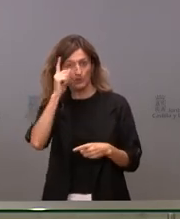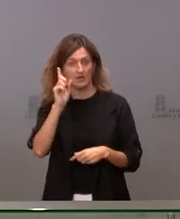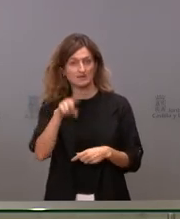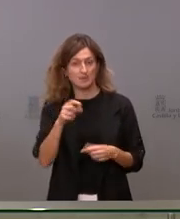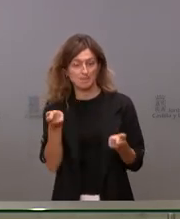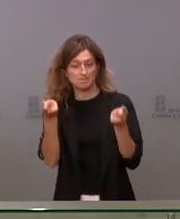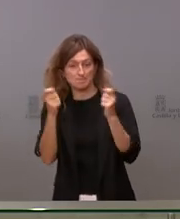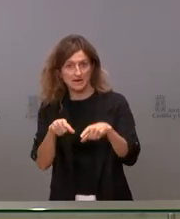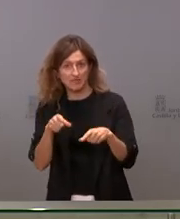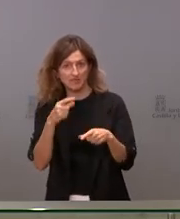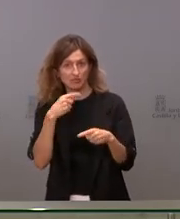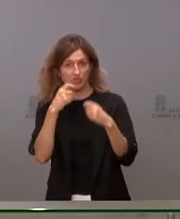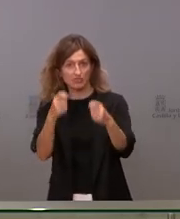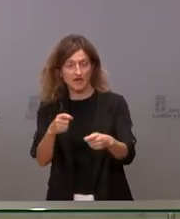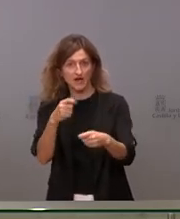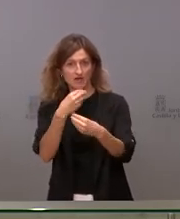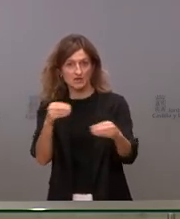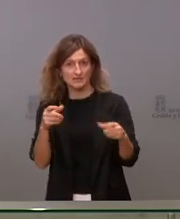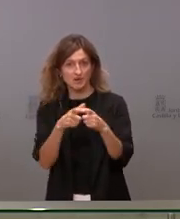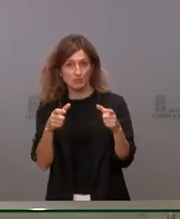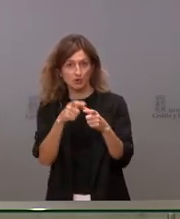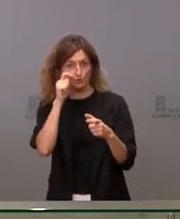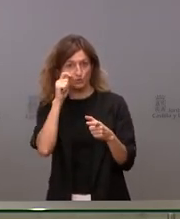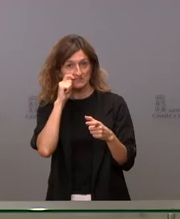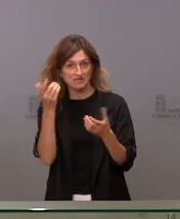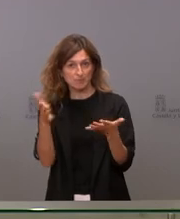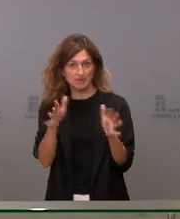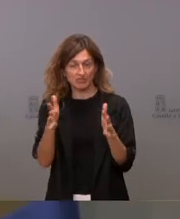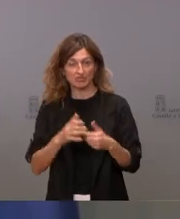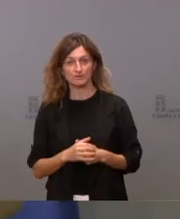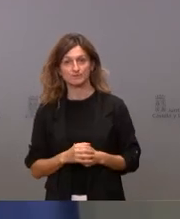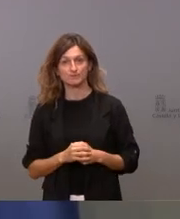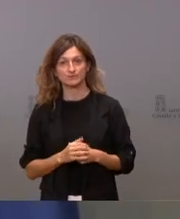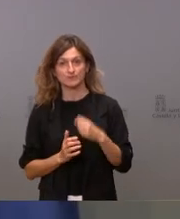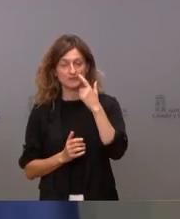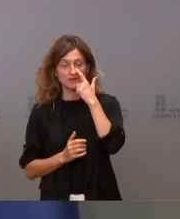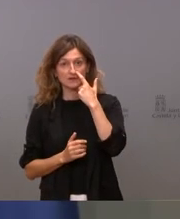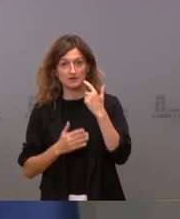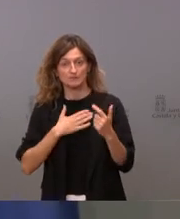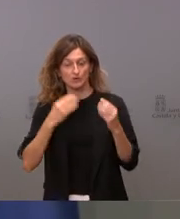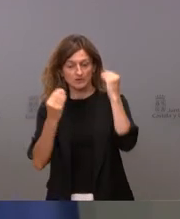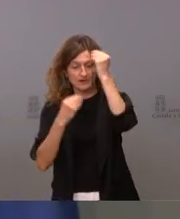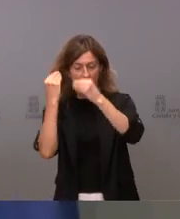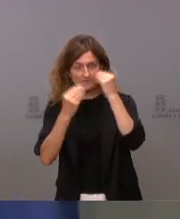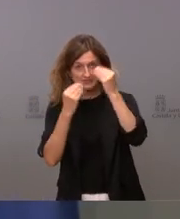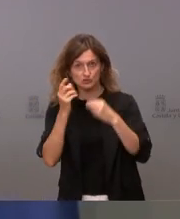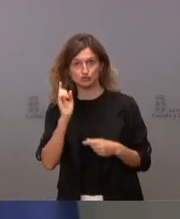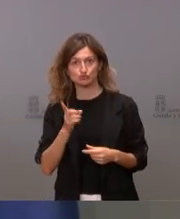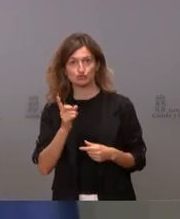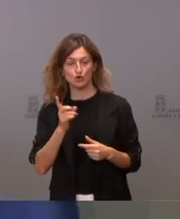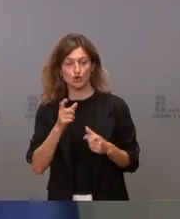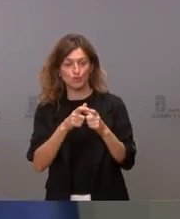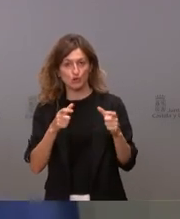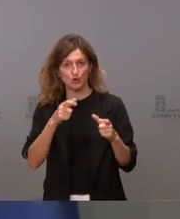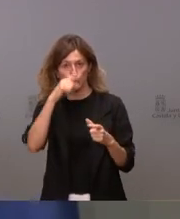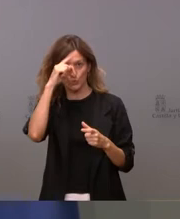símil con la que da la Junta con el bono turístico. sé si… Bueno, es una reflexión no solo sobre el bono